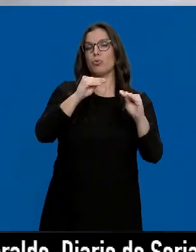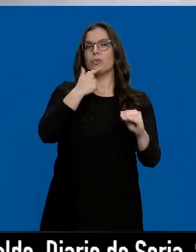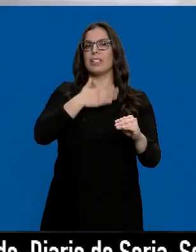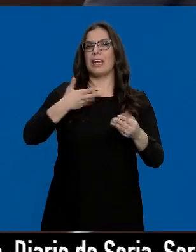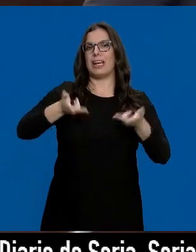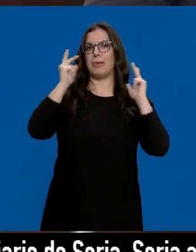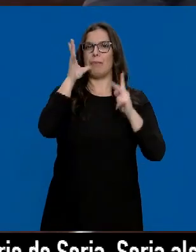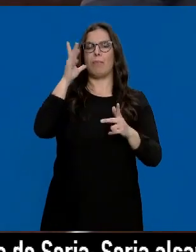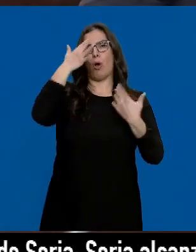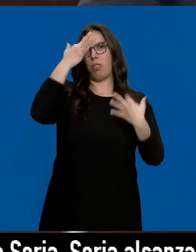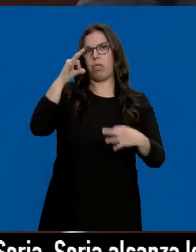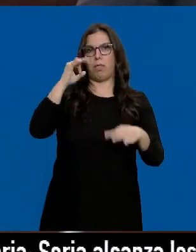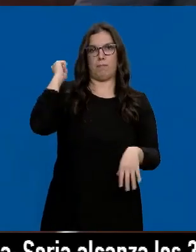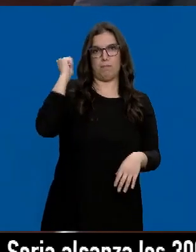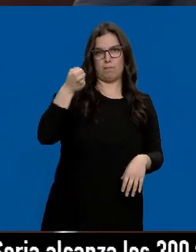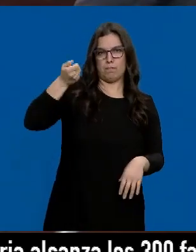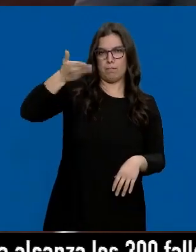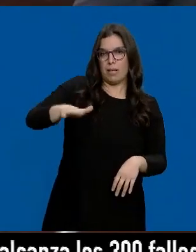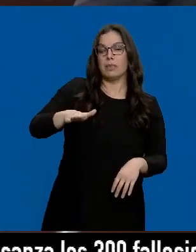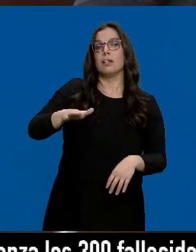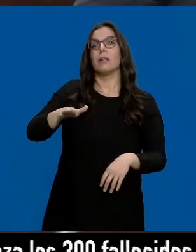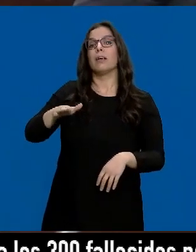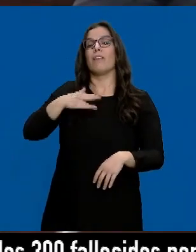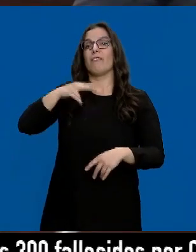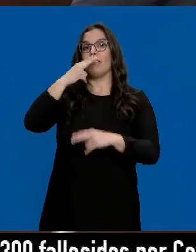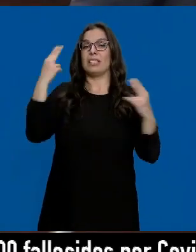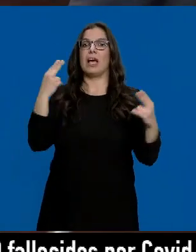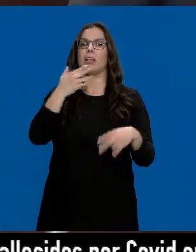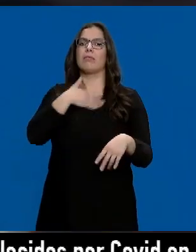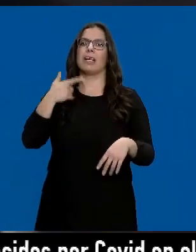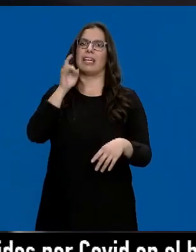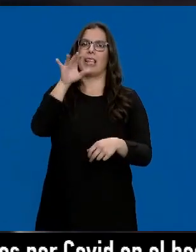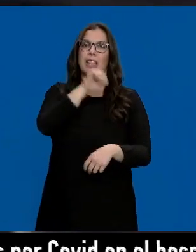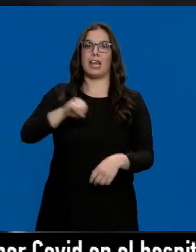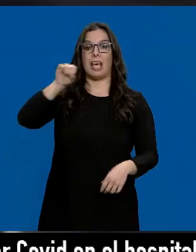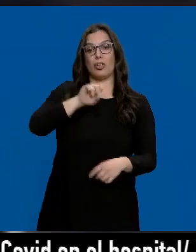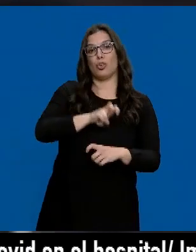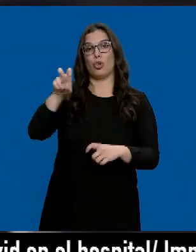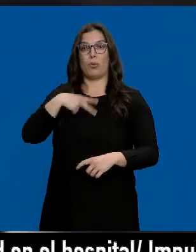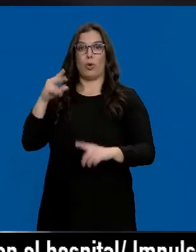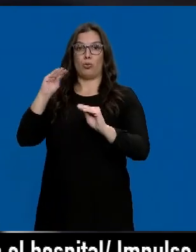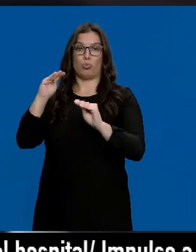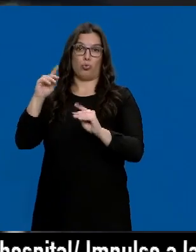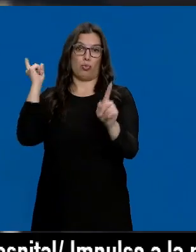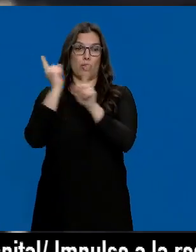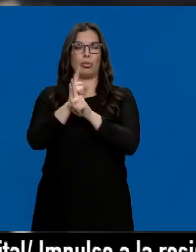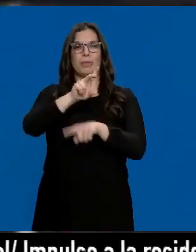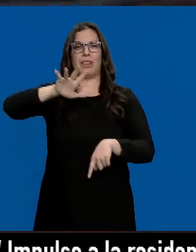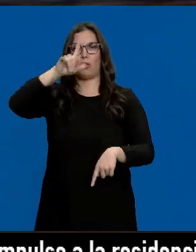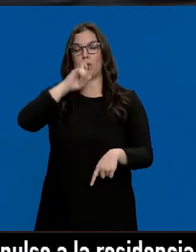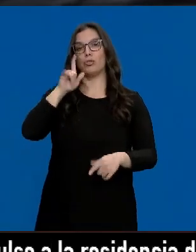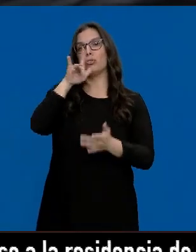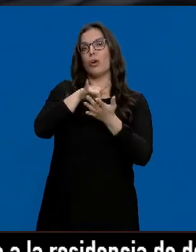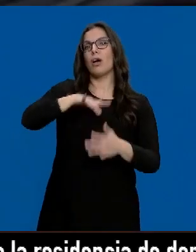Fiscalía pide 15 años de prisión y la acusación particular eleva esa petición hasta los 25 años. El suceso ocurrió